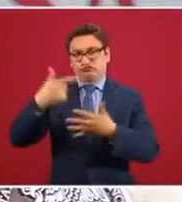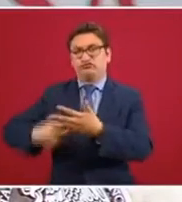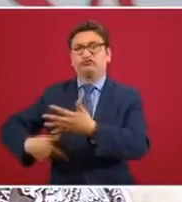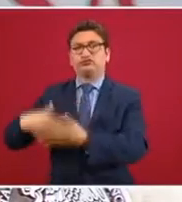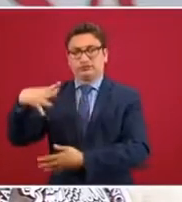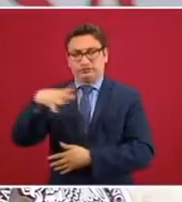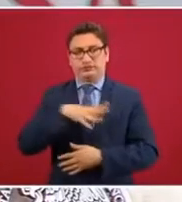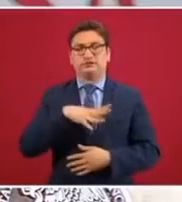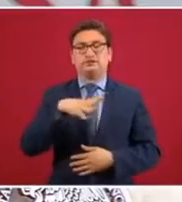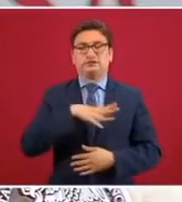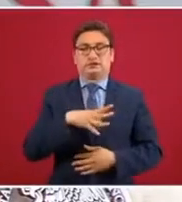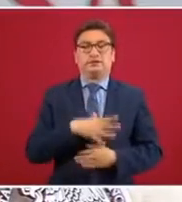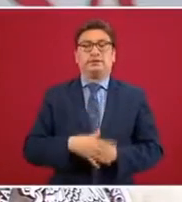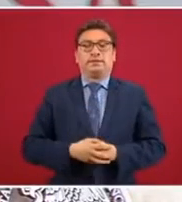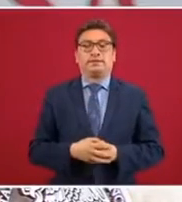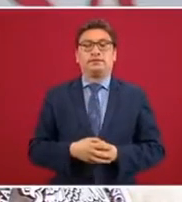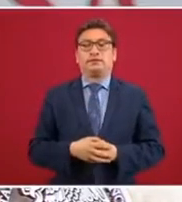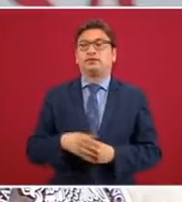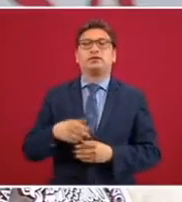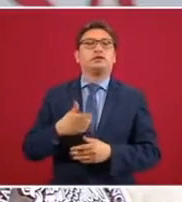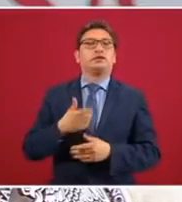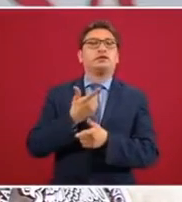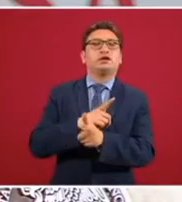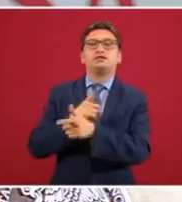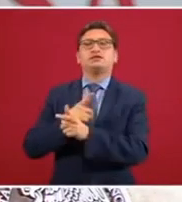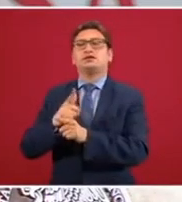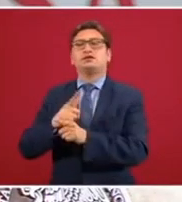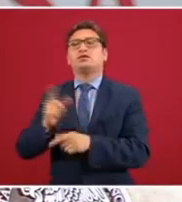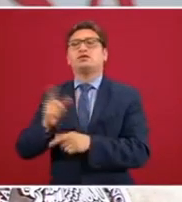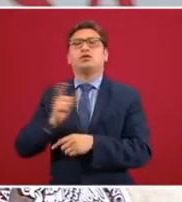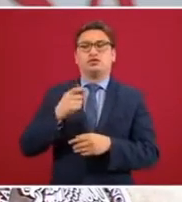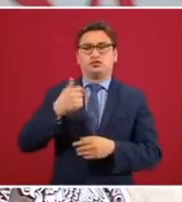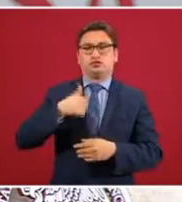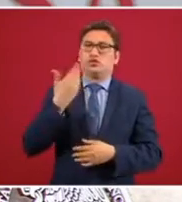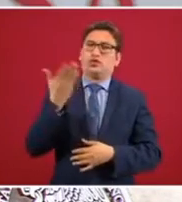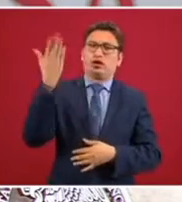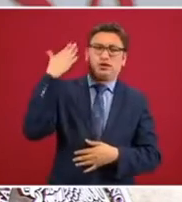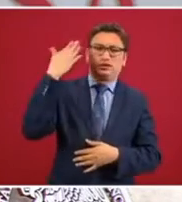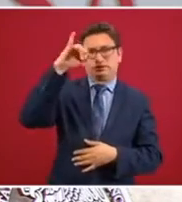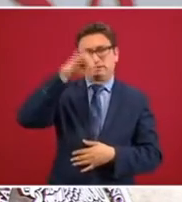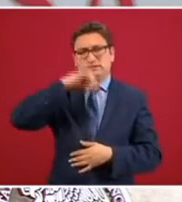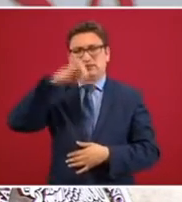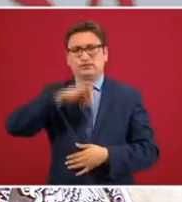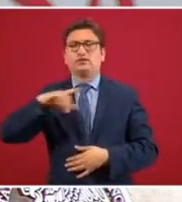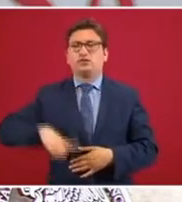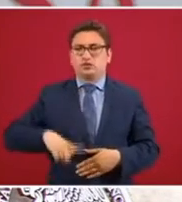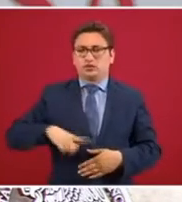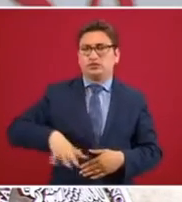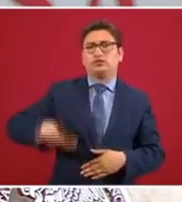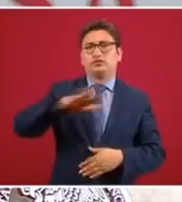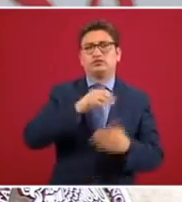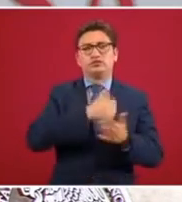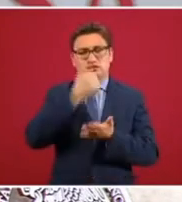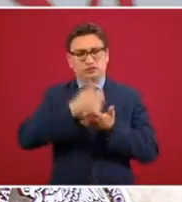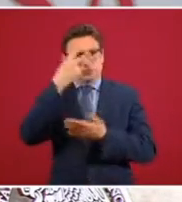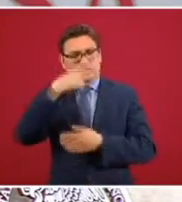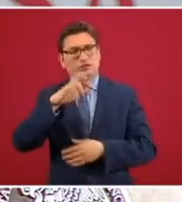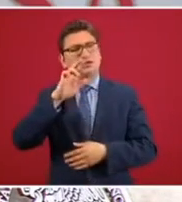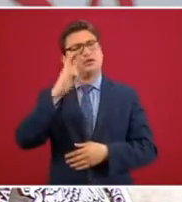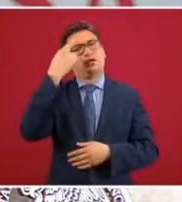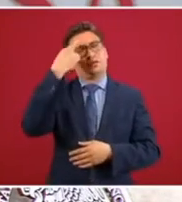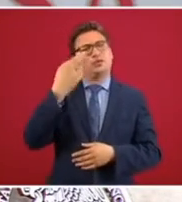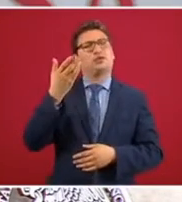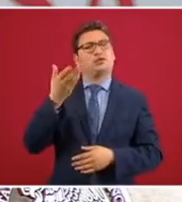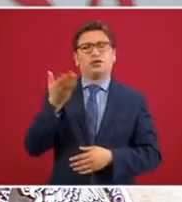padrón de los taxistas. Cuando yo fui jefe de gobierno aquí en la Ciudad de México me acuerdo que